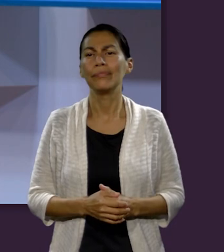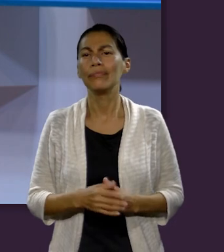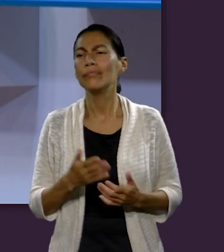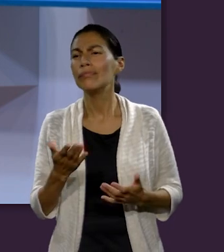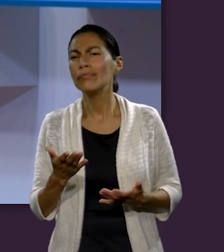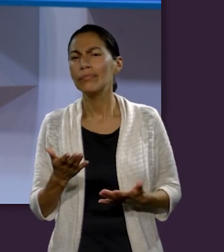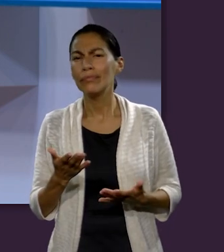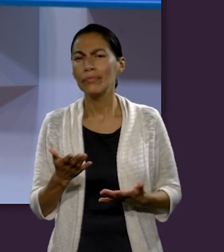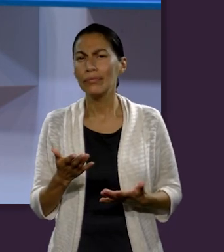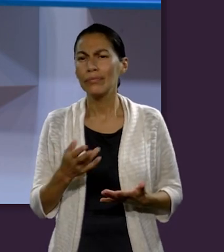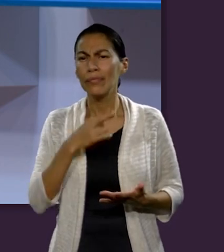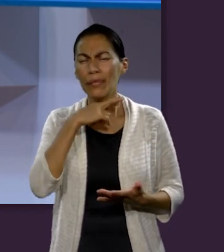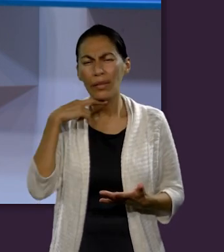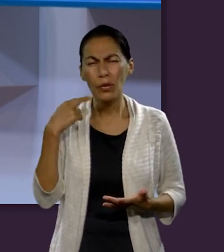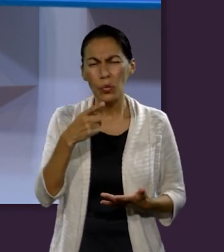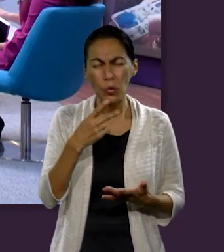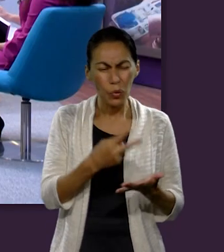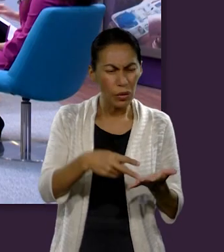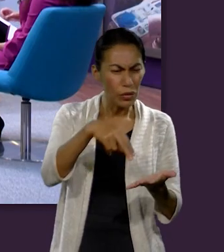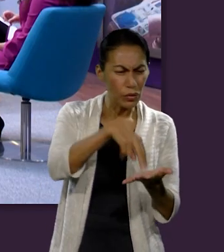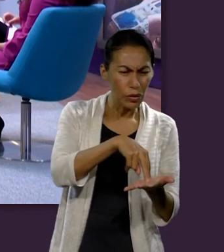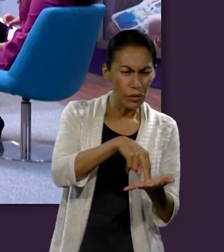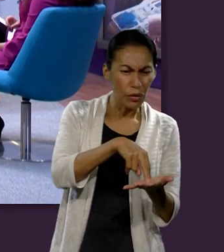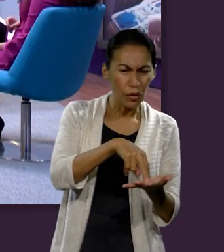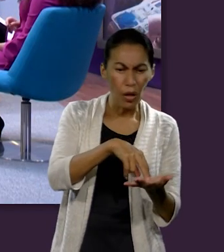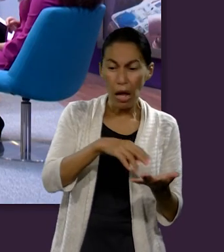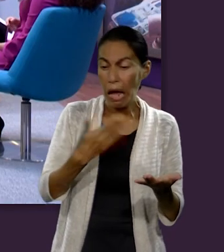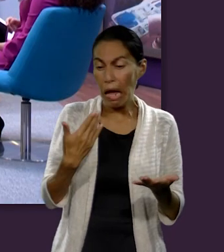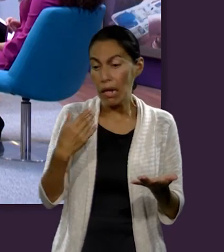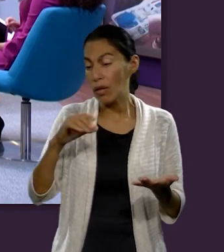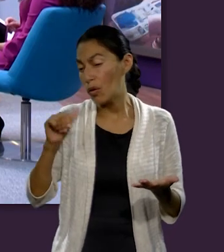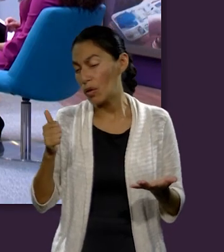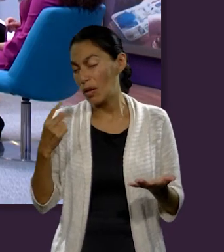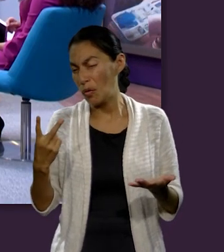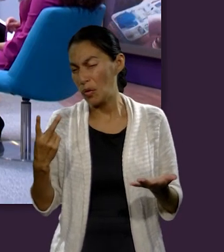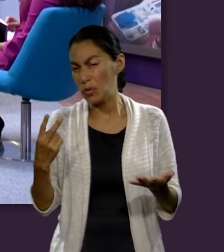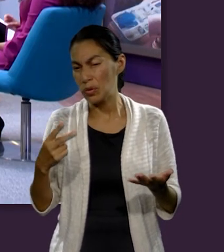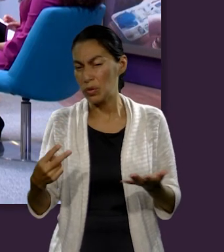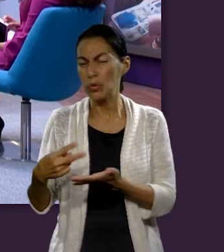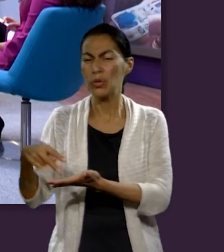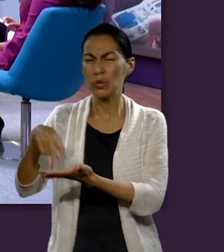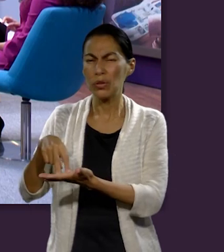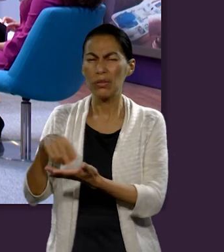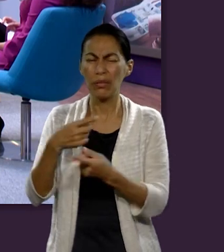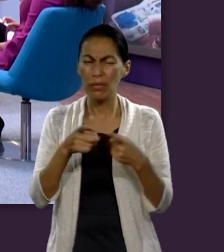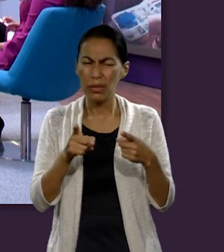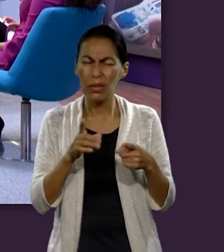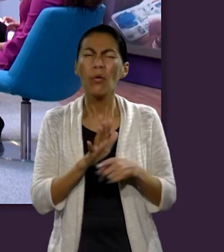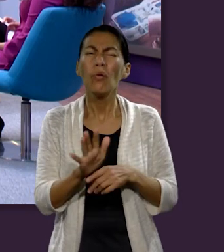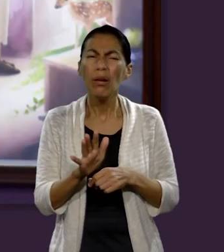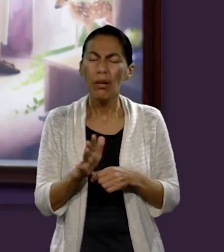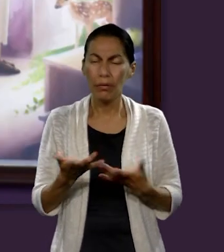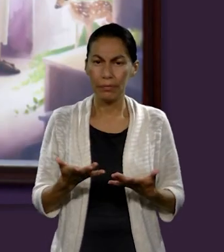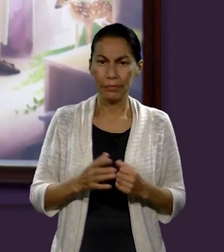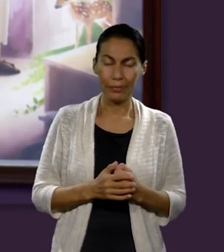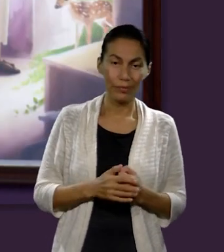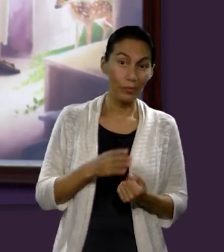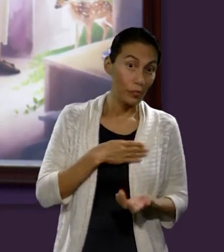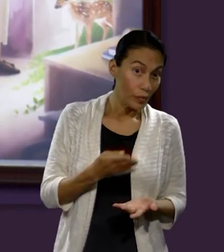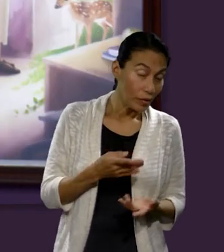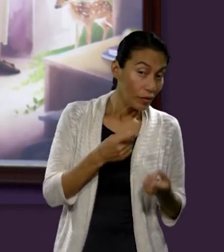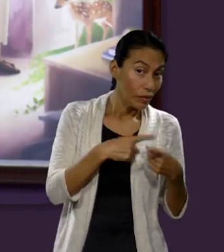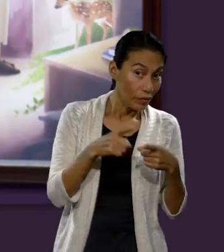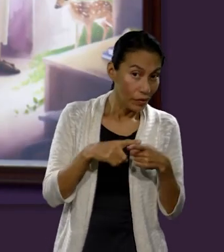ves tú entre esta resurrección y las otras dos que estudiamos en la sección anterior? Bueno,